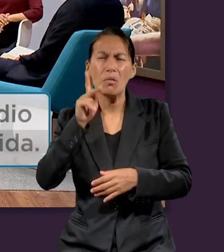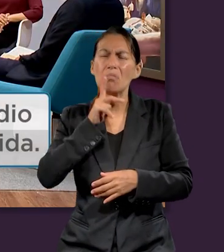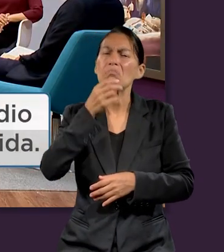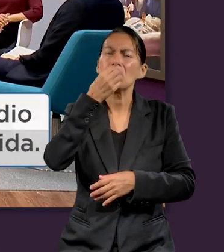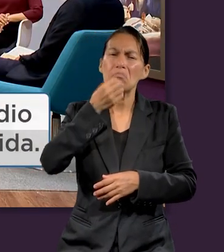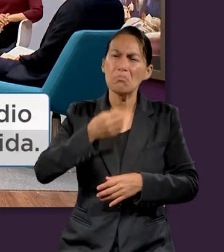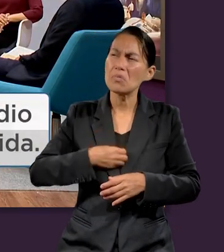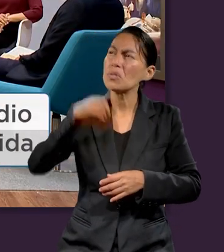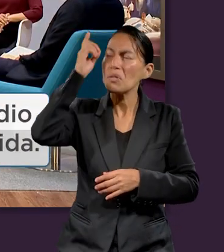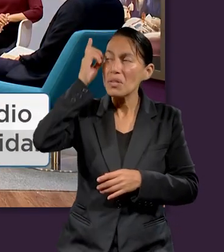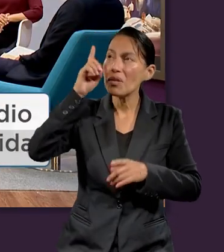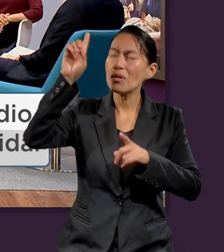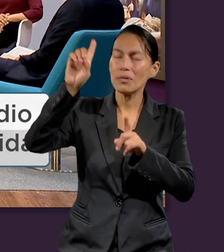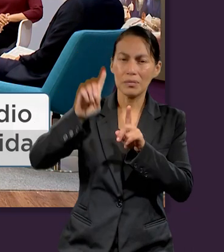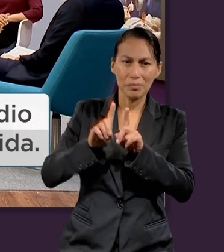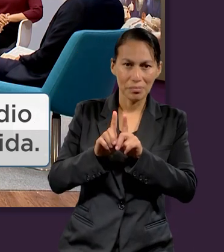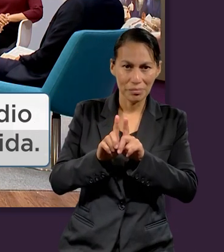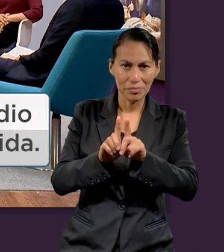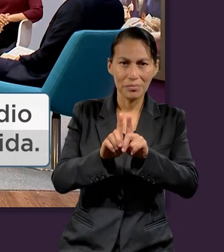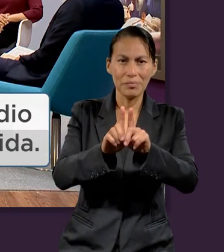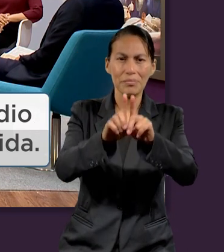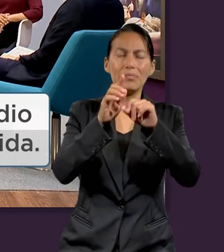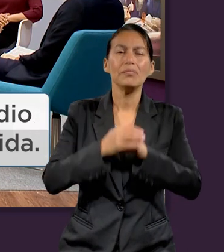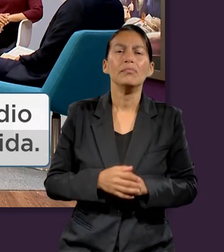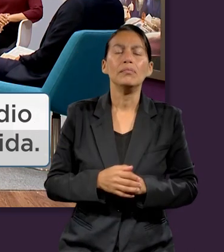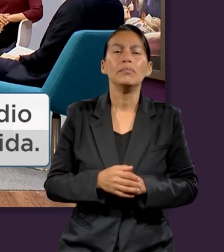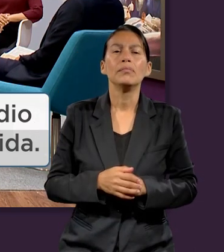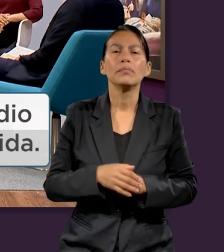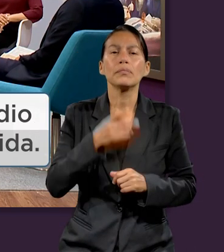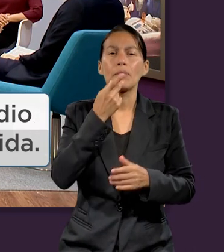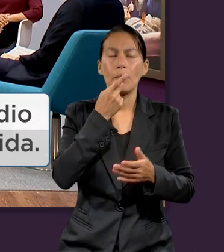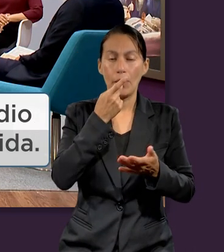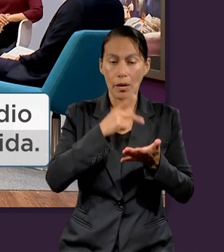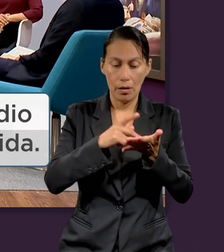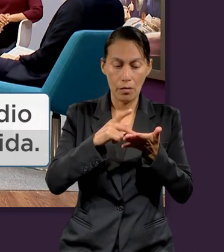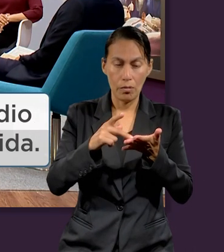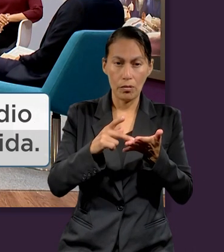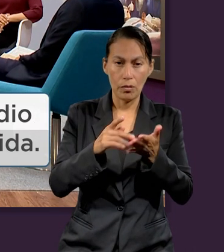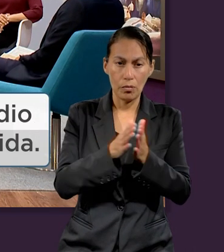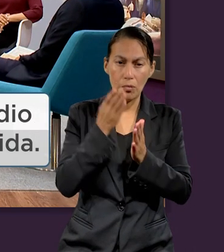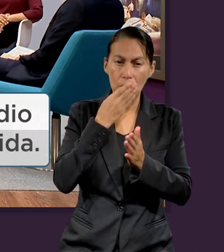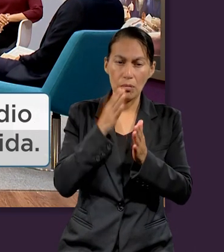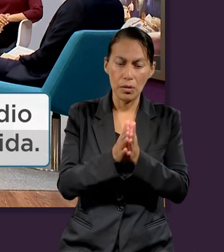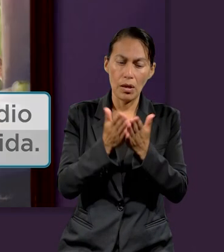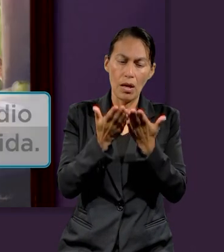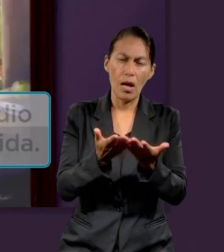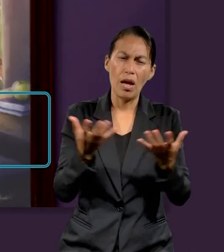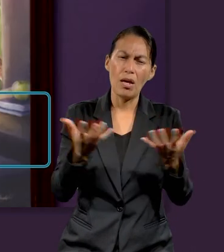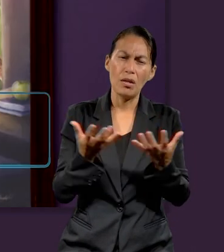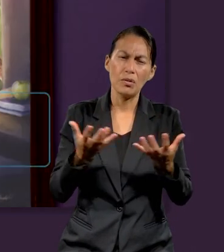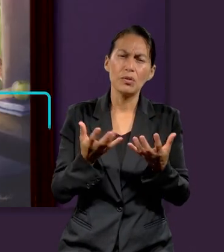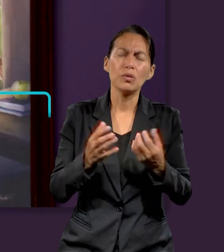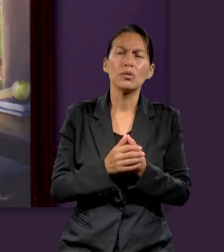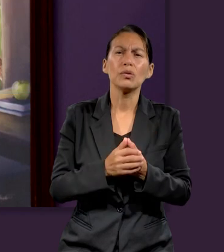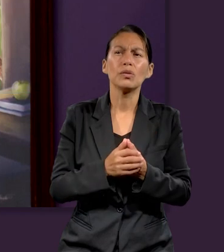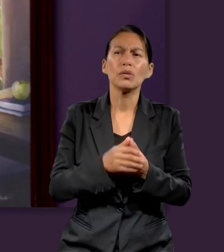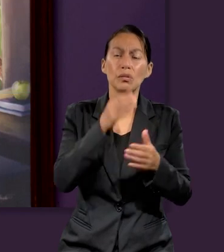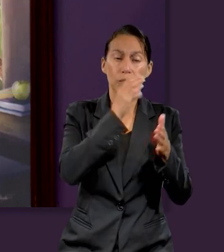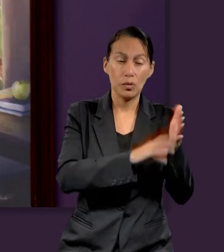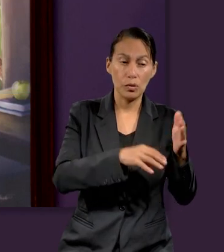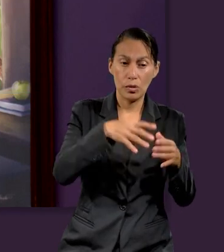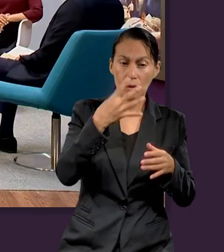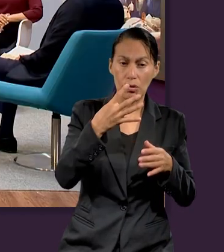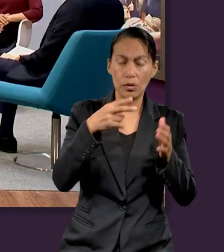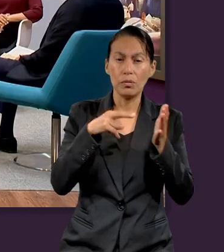pruebas. El apóstol Pablo, en Hechos de los Apóstoles, capítulo 14, versículo